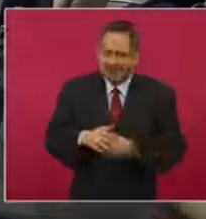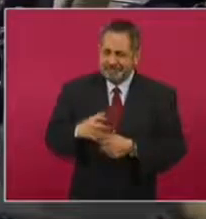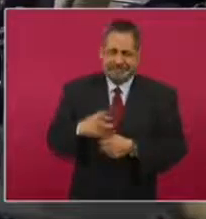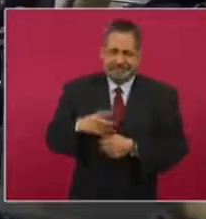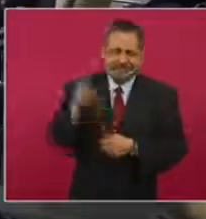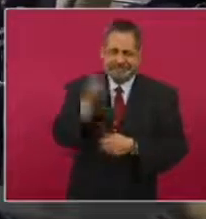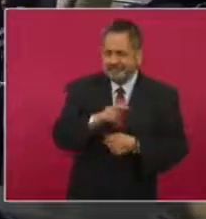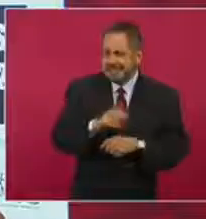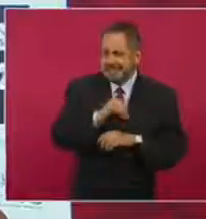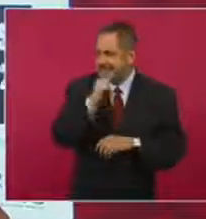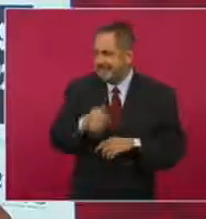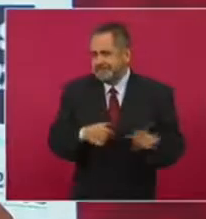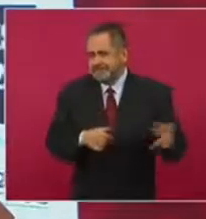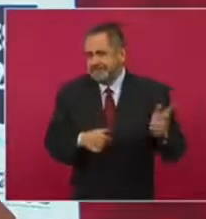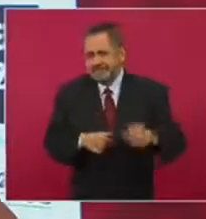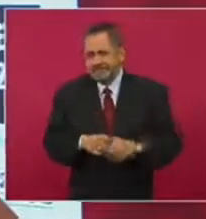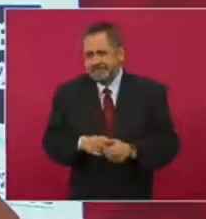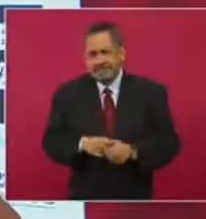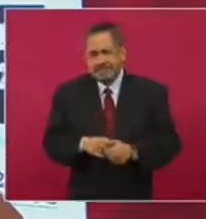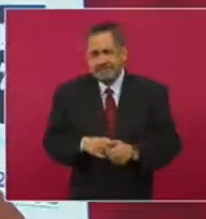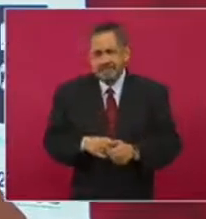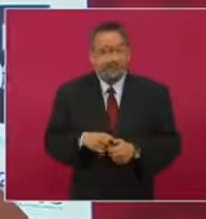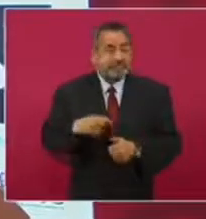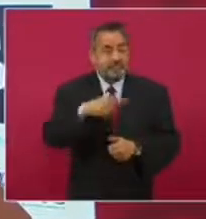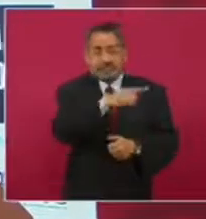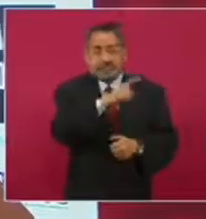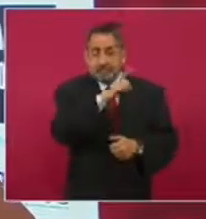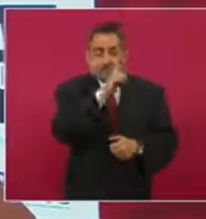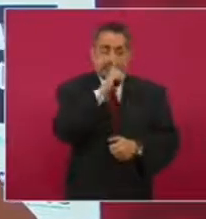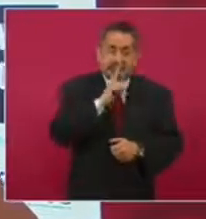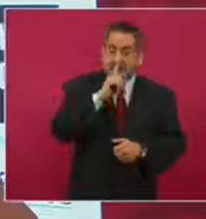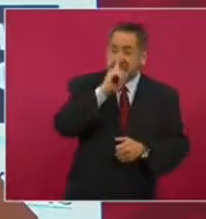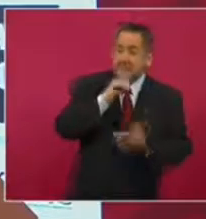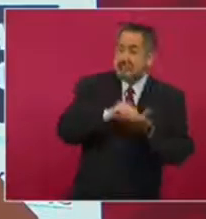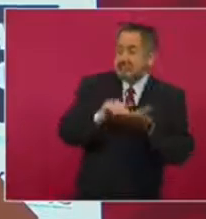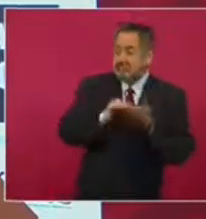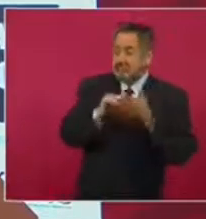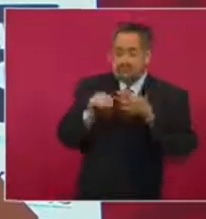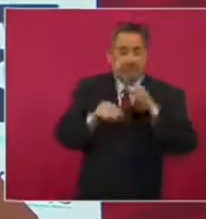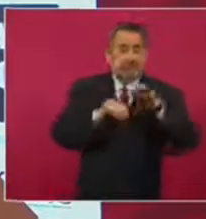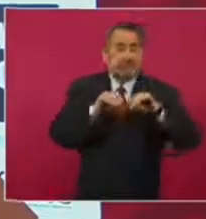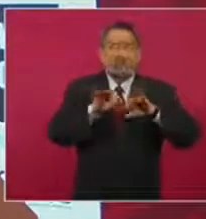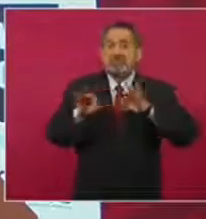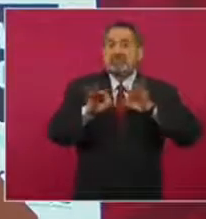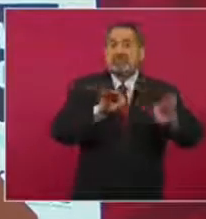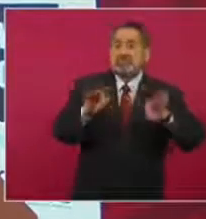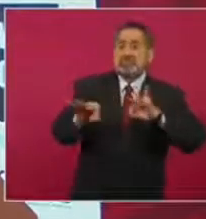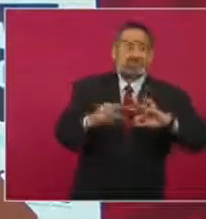revolucionaria, la mentira es reaccionaria,